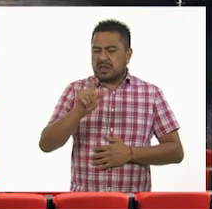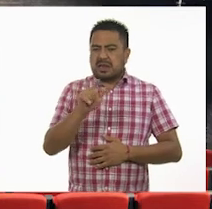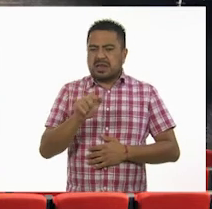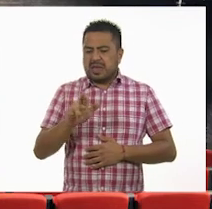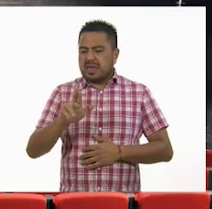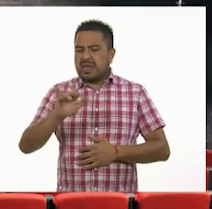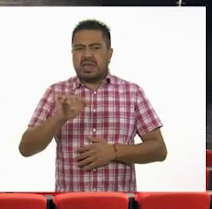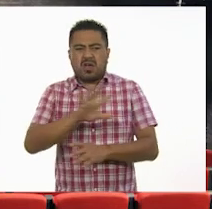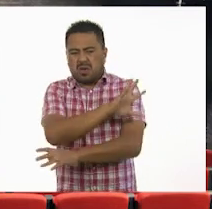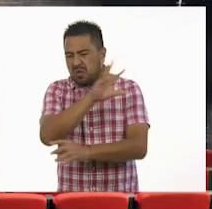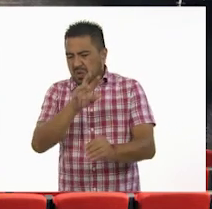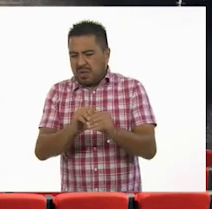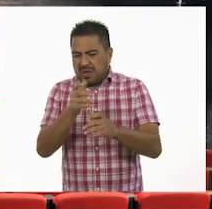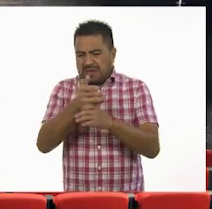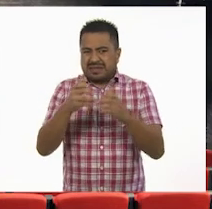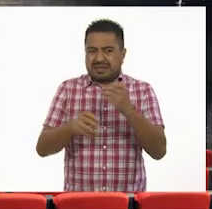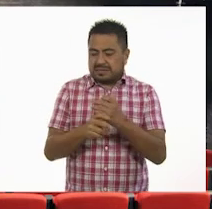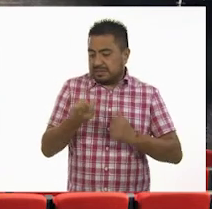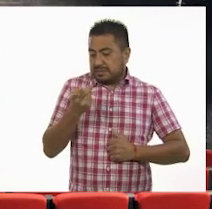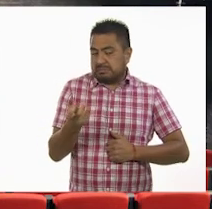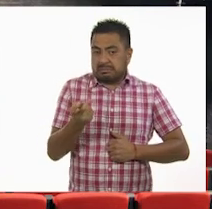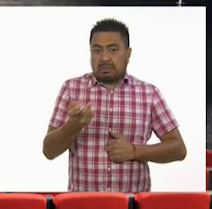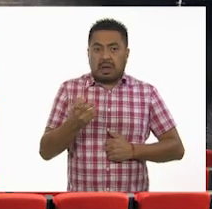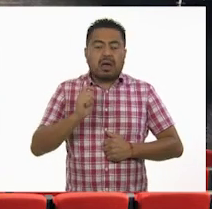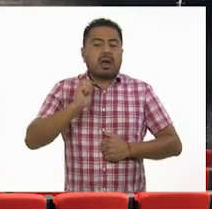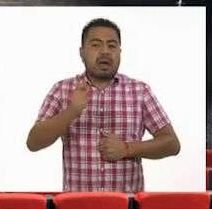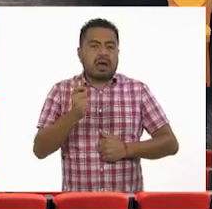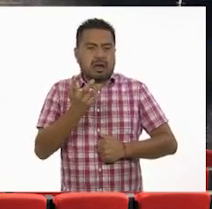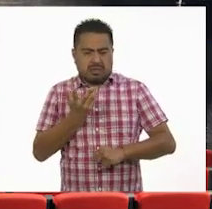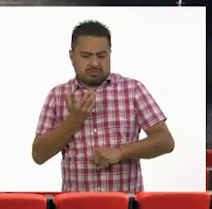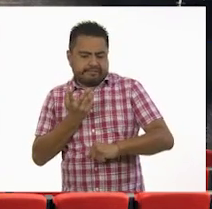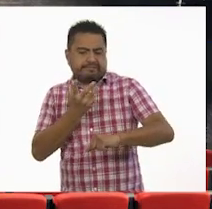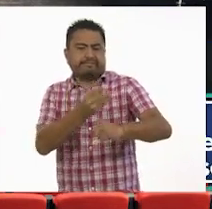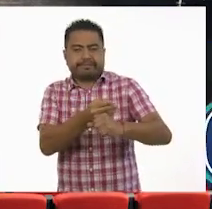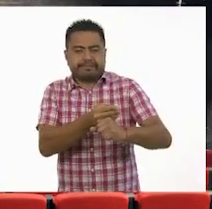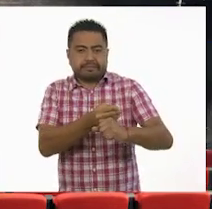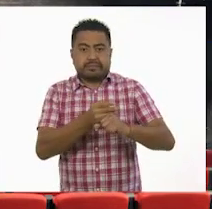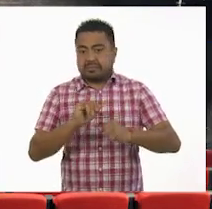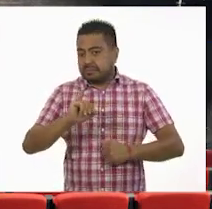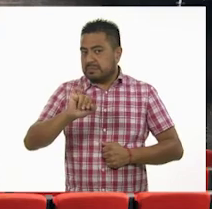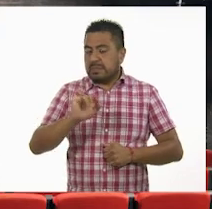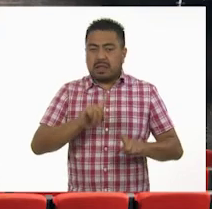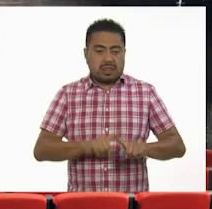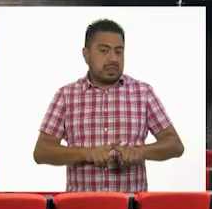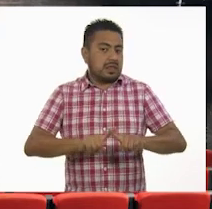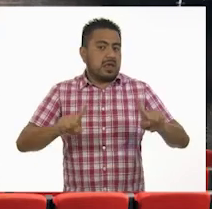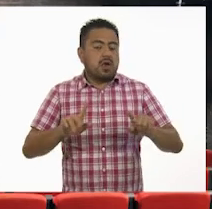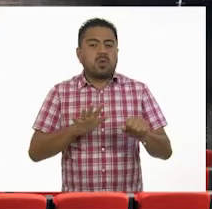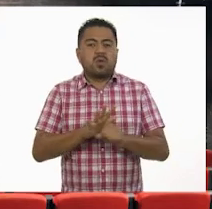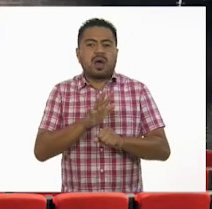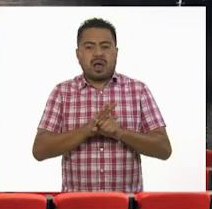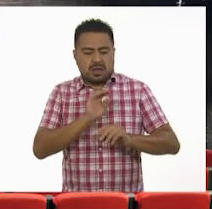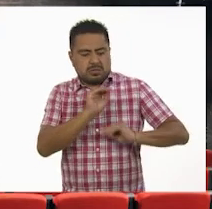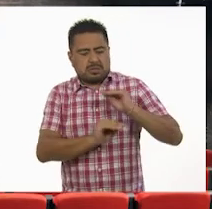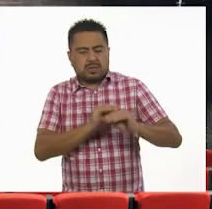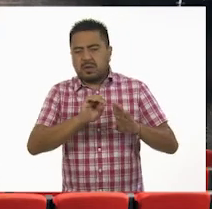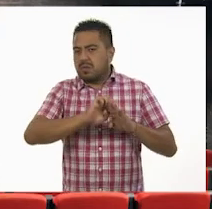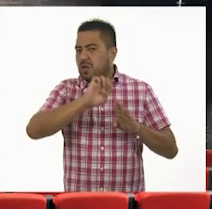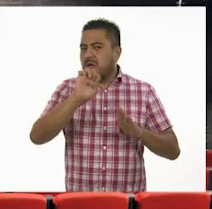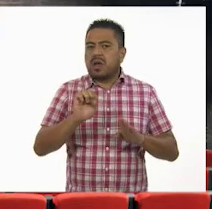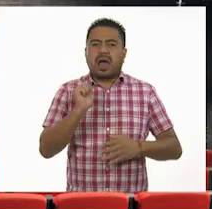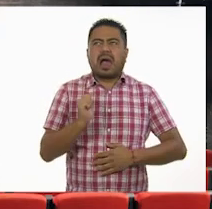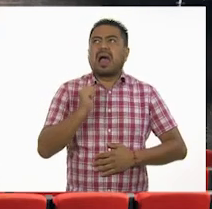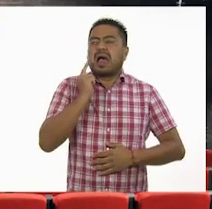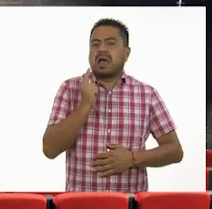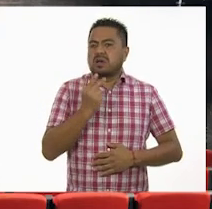todos aquellos elementos que empleamos, ¿sí? Muy diferente al decorado, por ejemplo, si